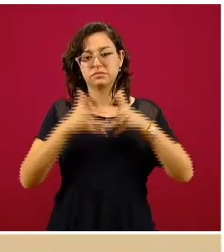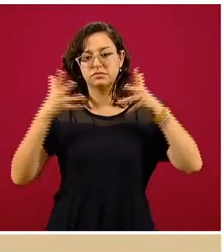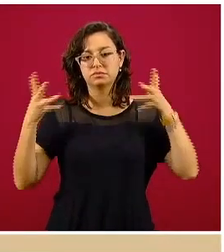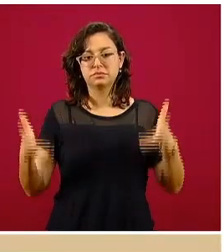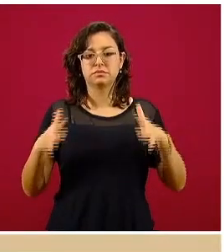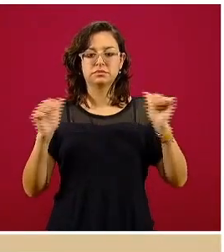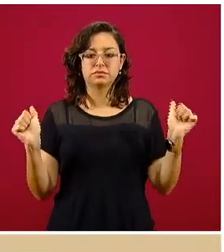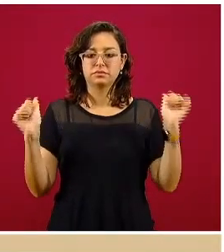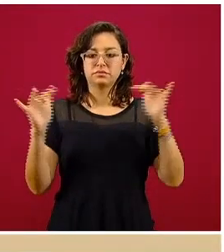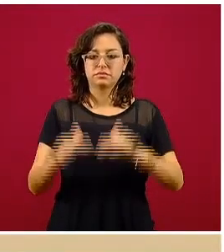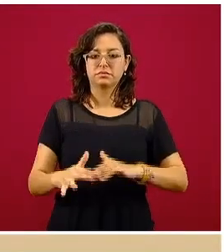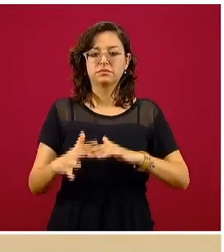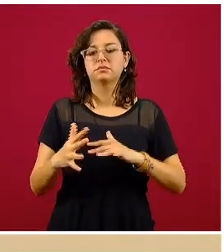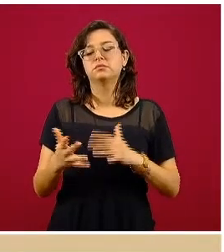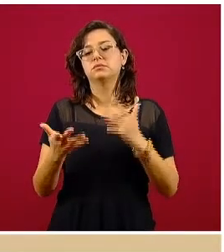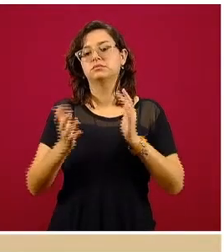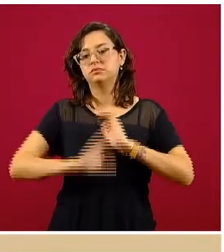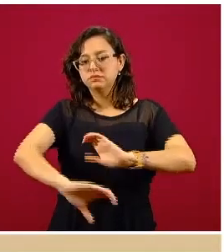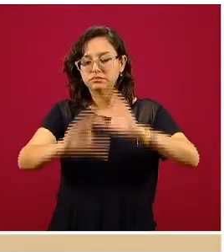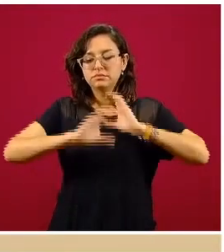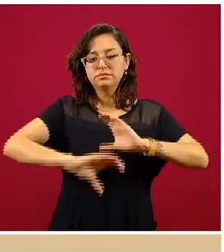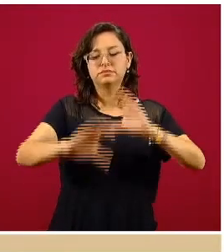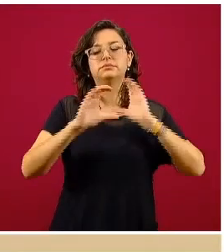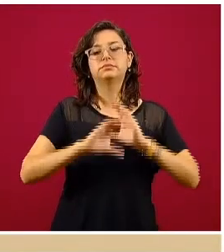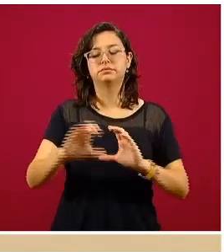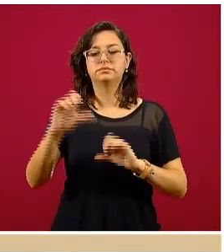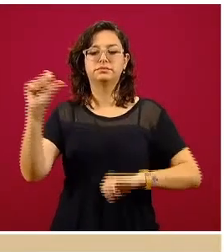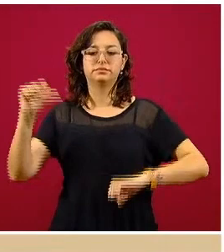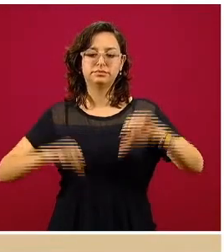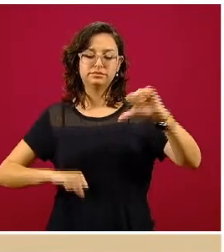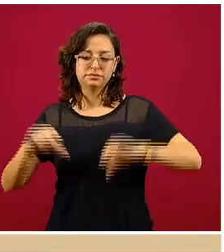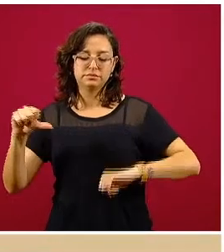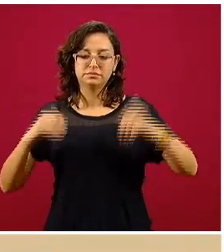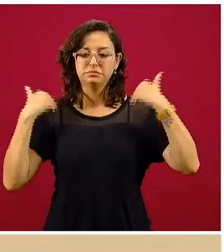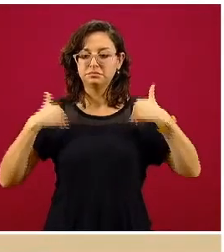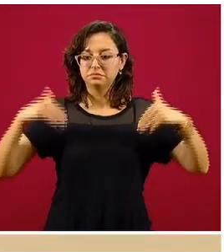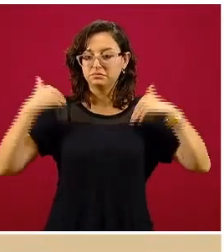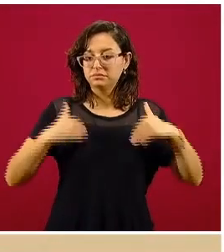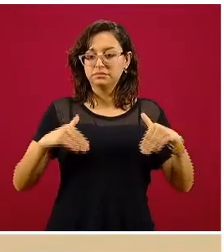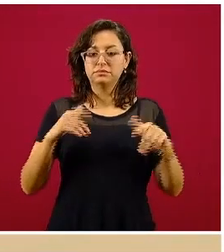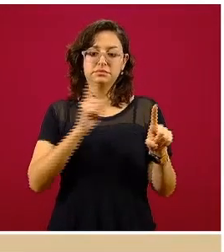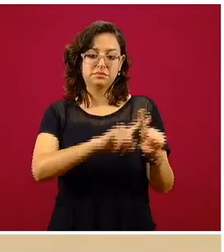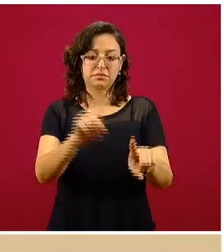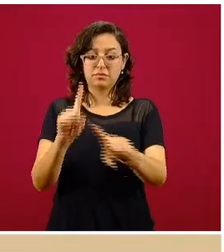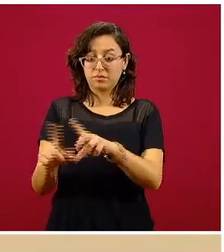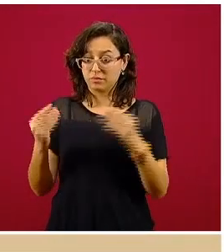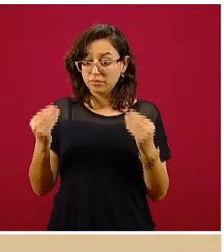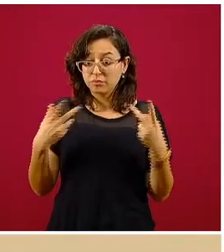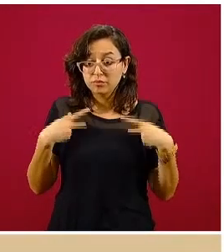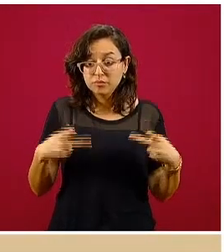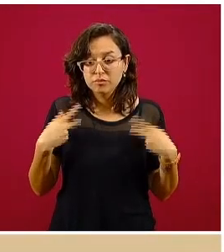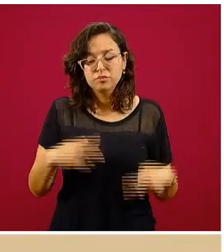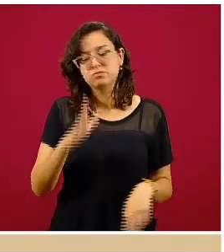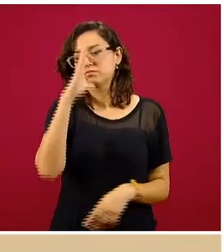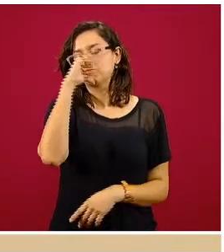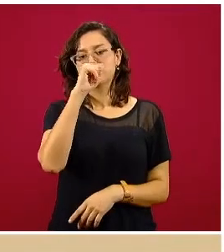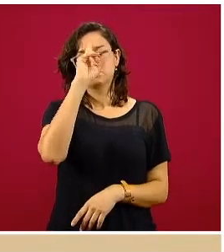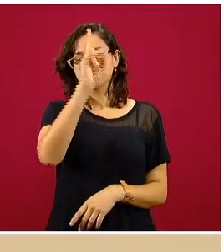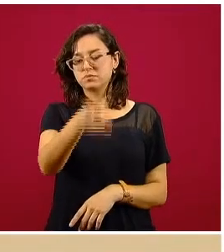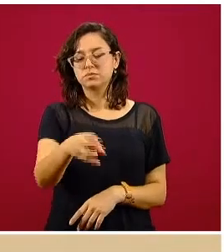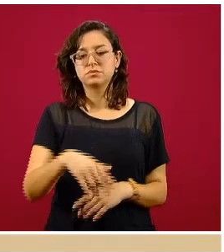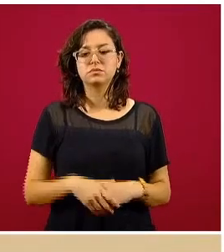conglomeraciones como serían conciertos o actividades que en su momento generen una concentración masiva de